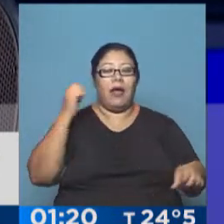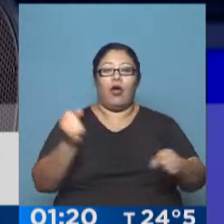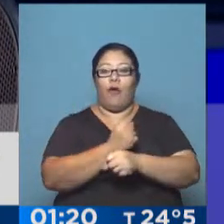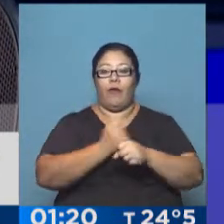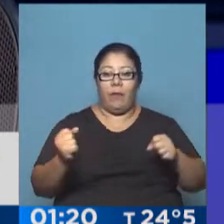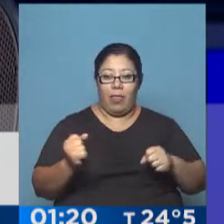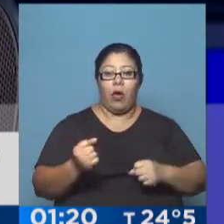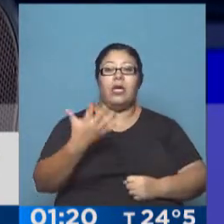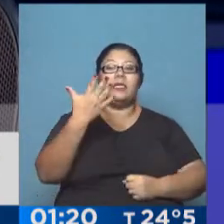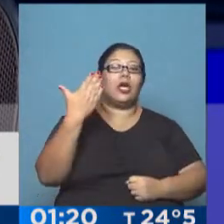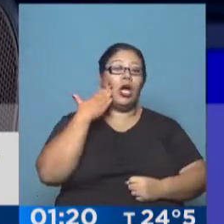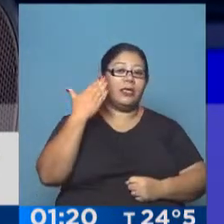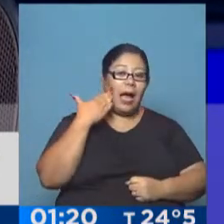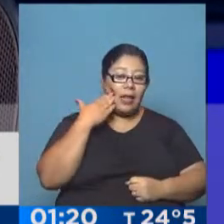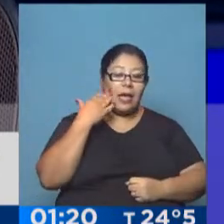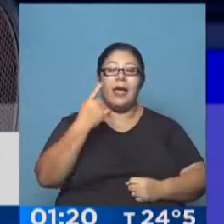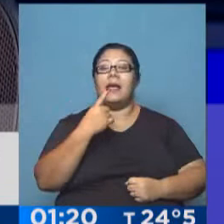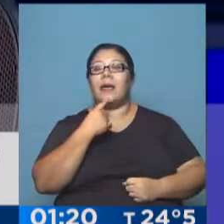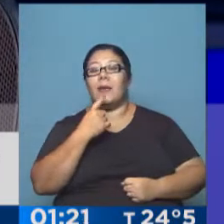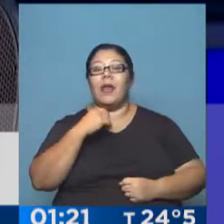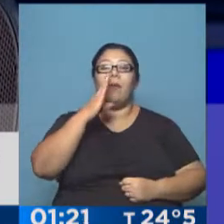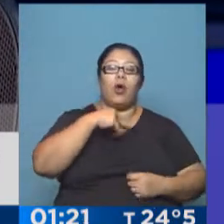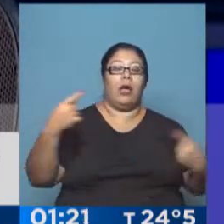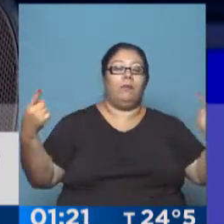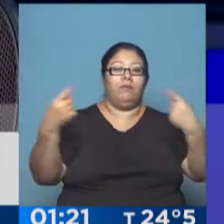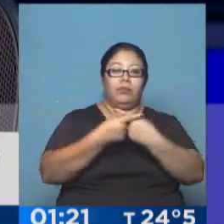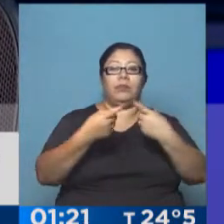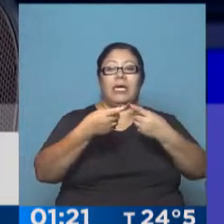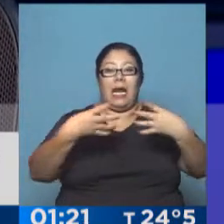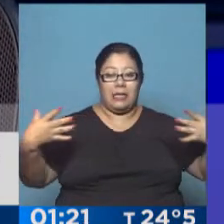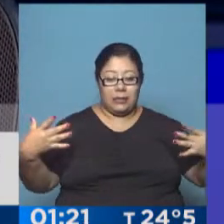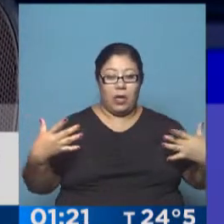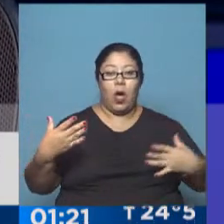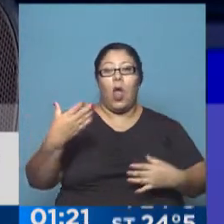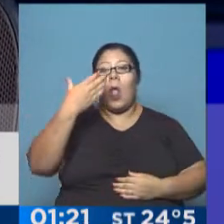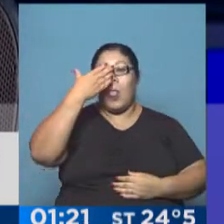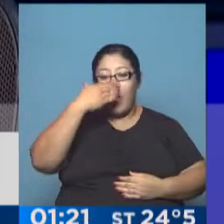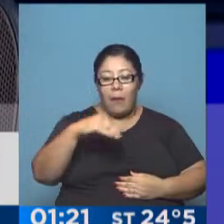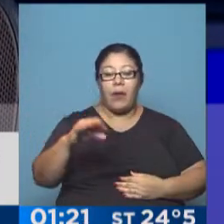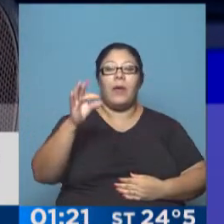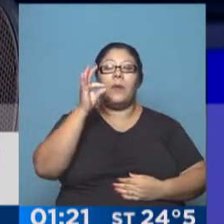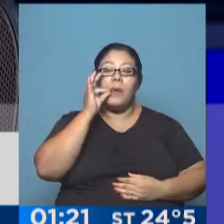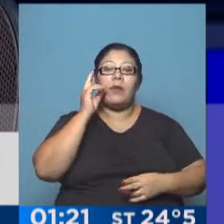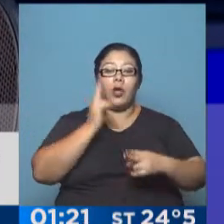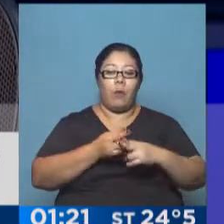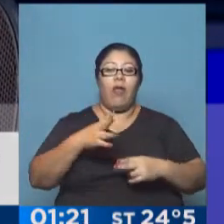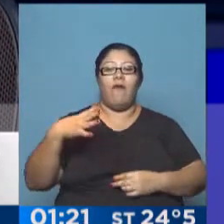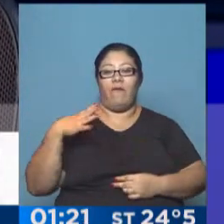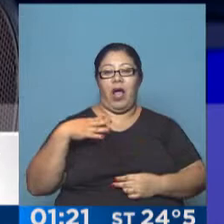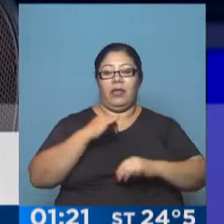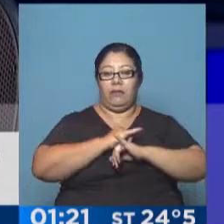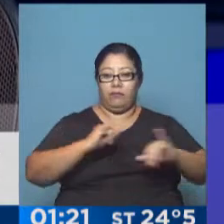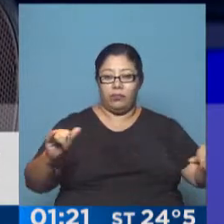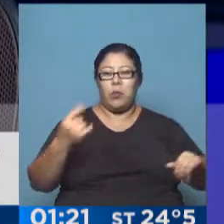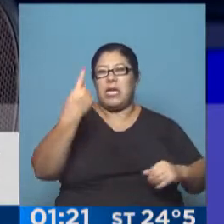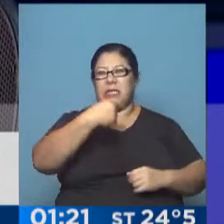River va a recibir a Boca y fue la noticia de estas últimas horas. Todavía falta conocerse quién será el árbitro y para eso falta por lo menos una semana